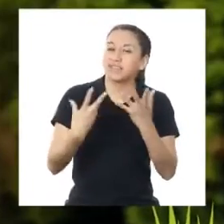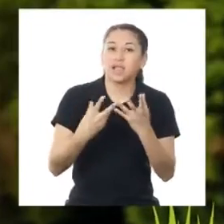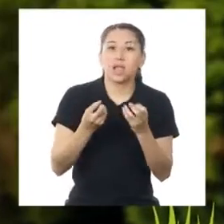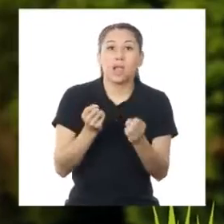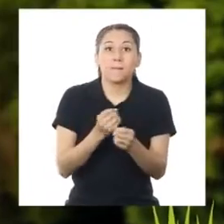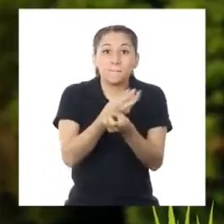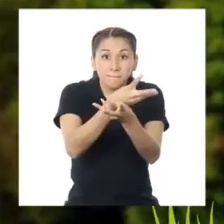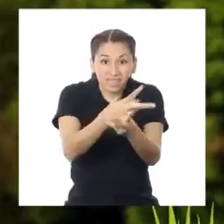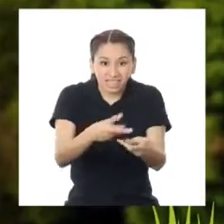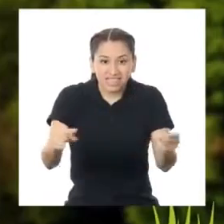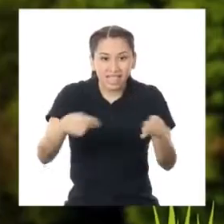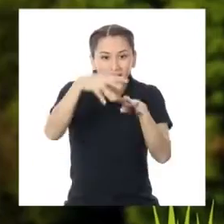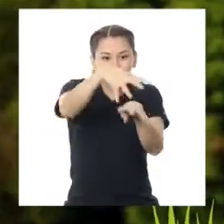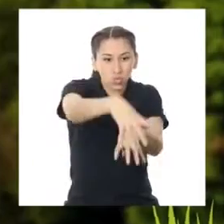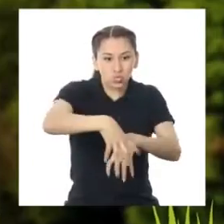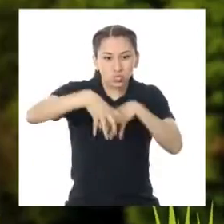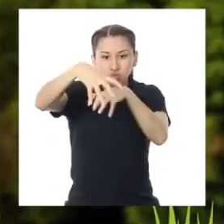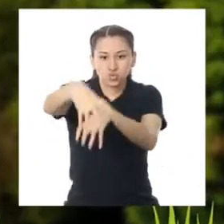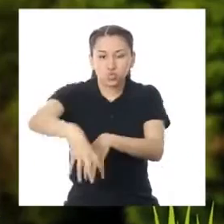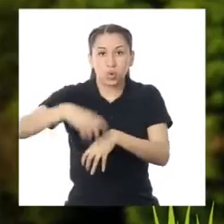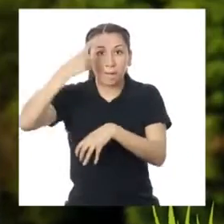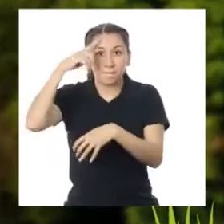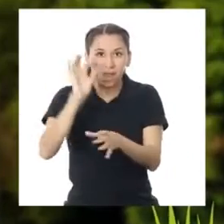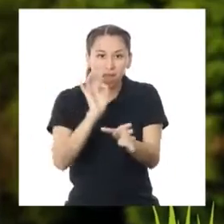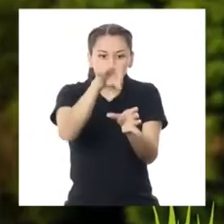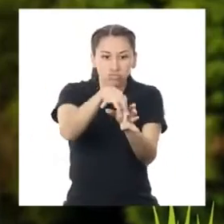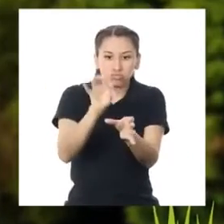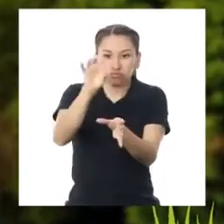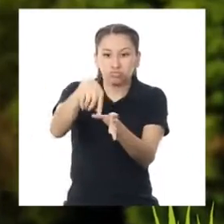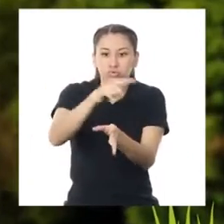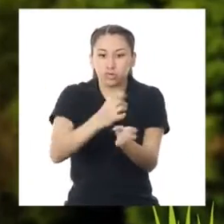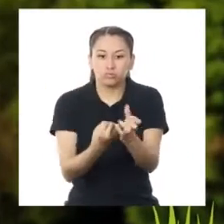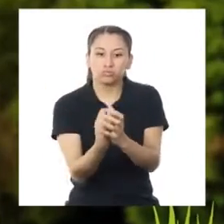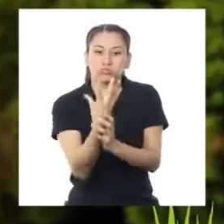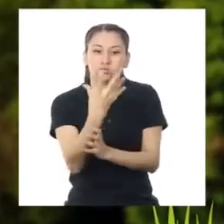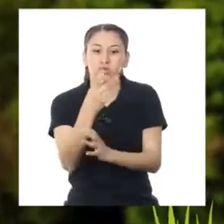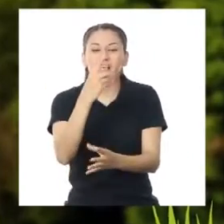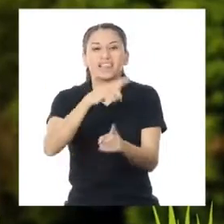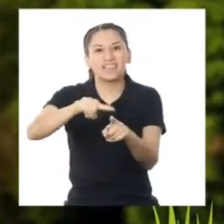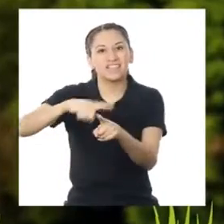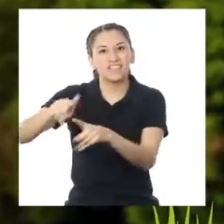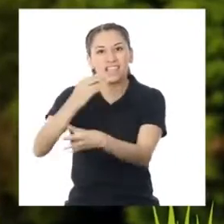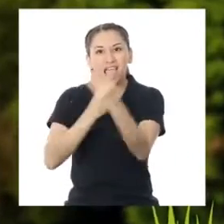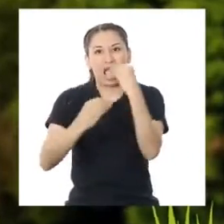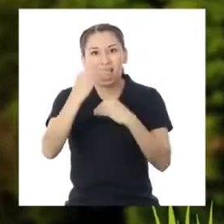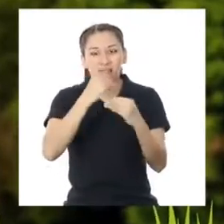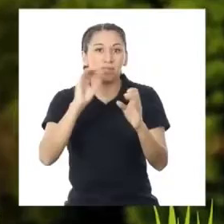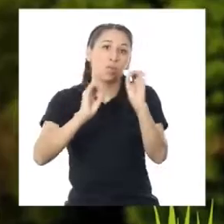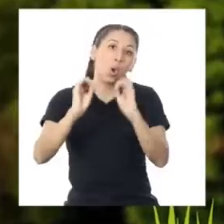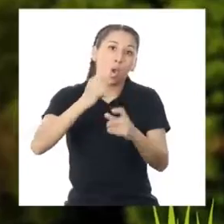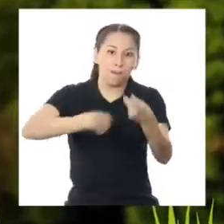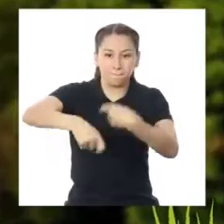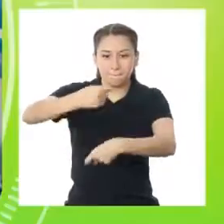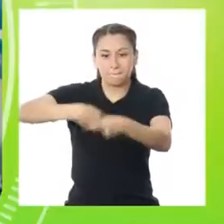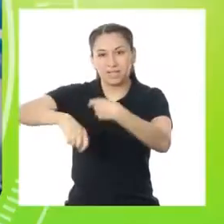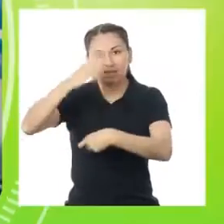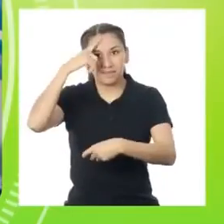cultivar la tierra para obtener productos con las cuales alimentarnos o venderlos y obtener ganancias.